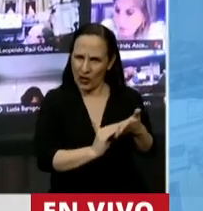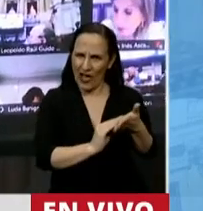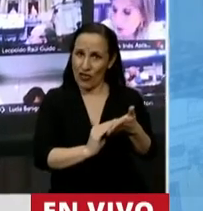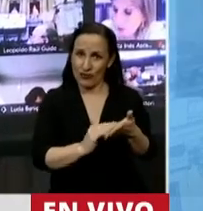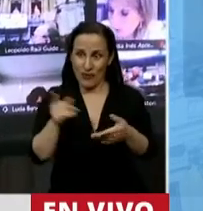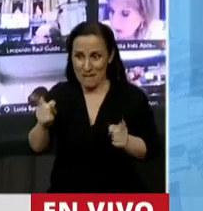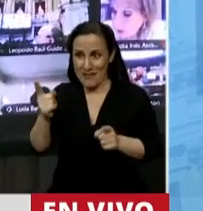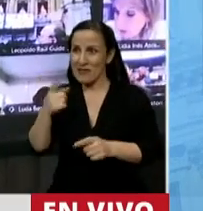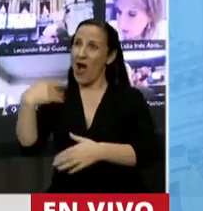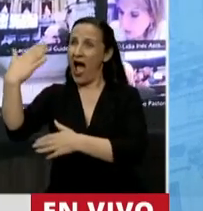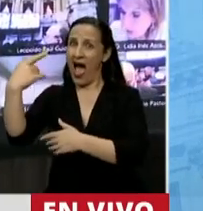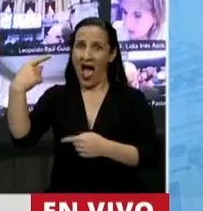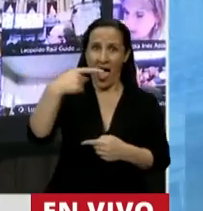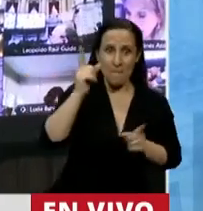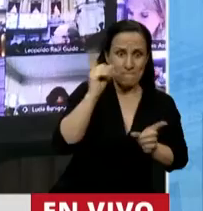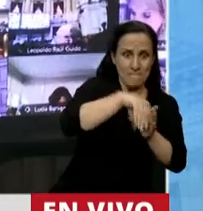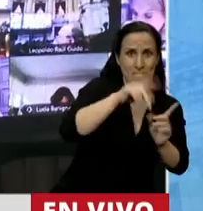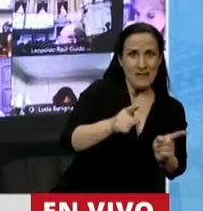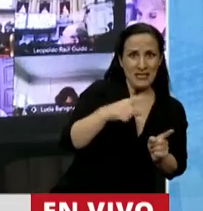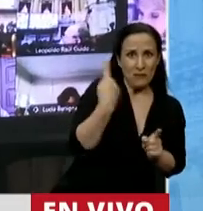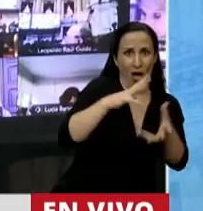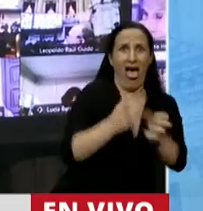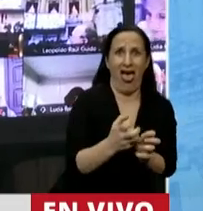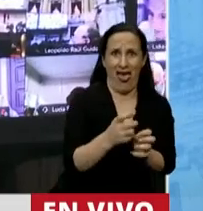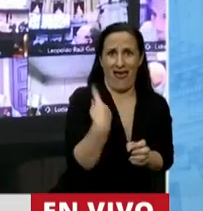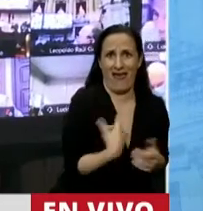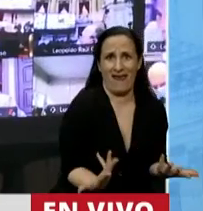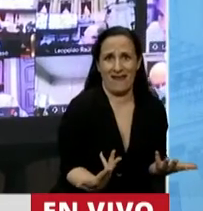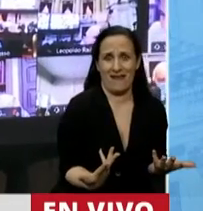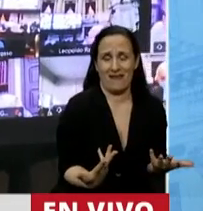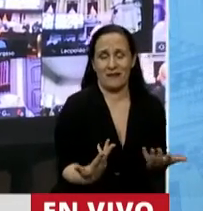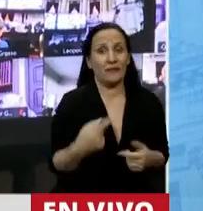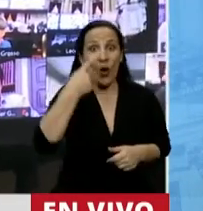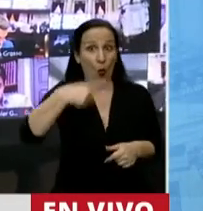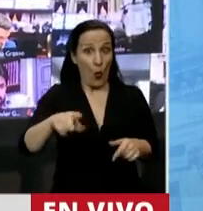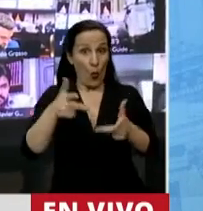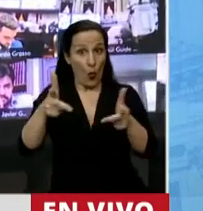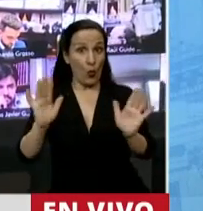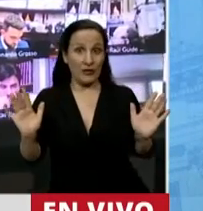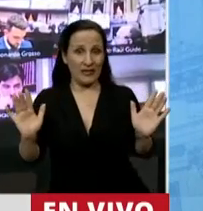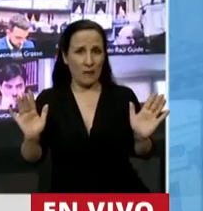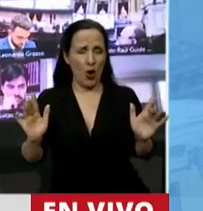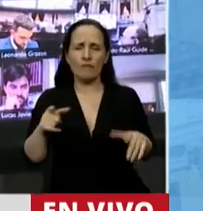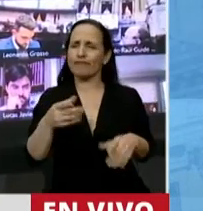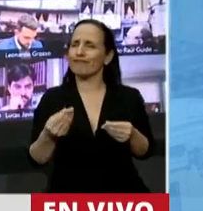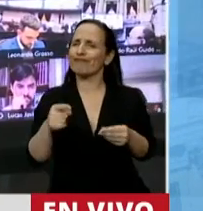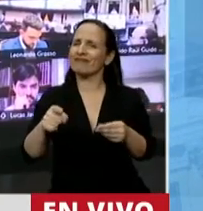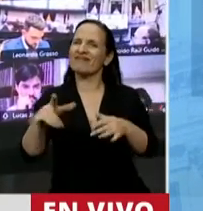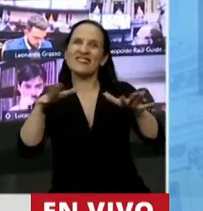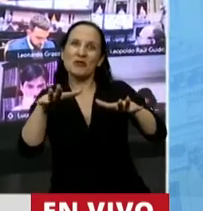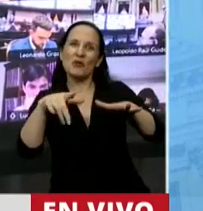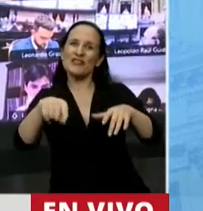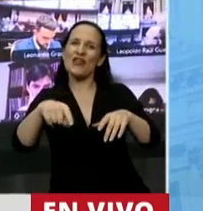mismos afectando. Y lo último, Presidente, también estamos creando un clima no muy positivo